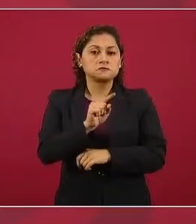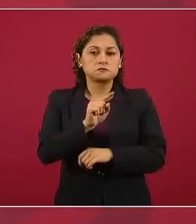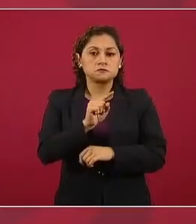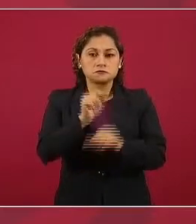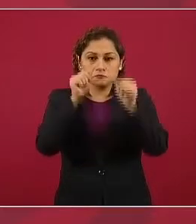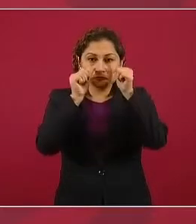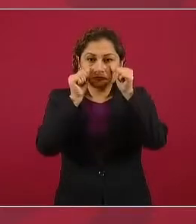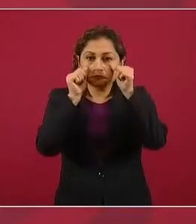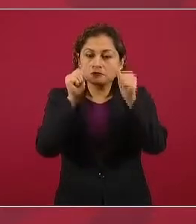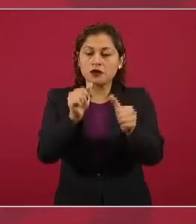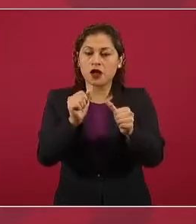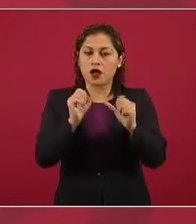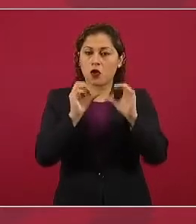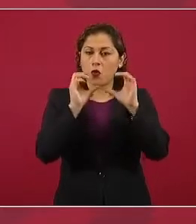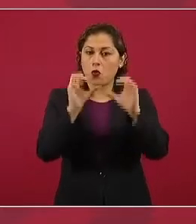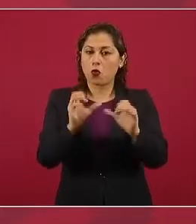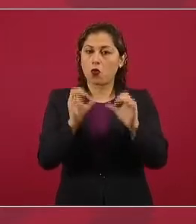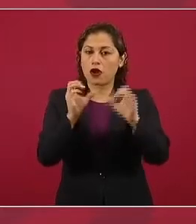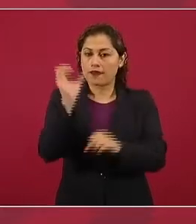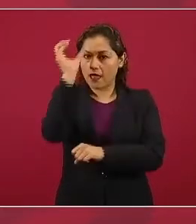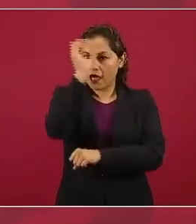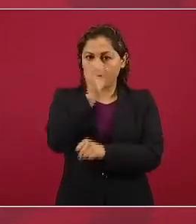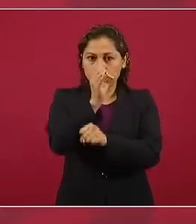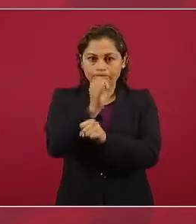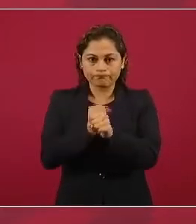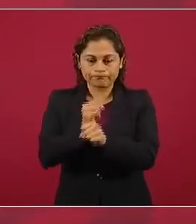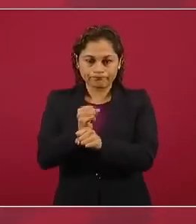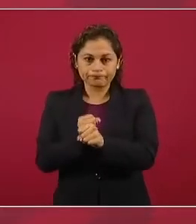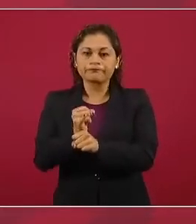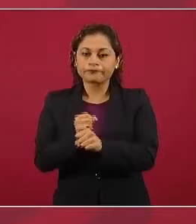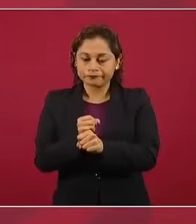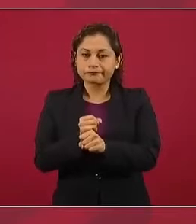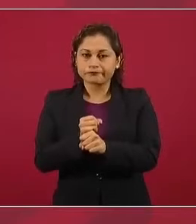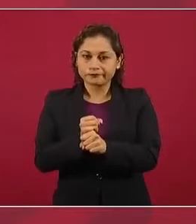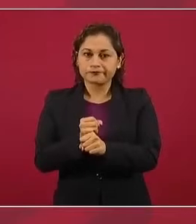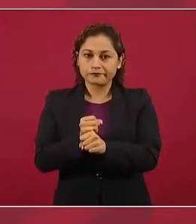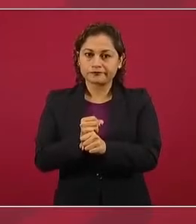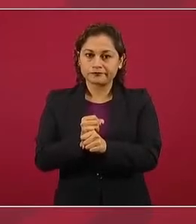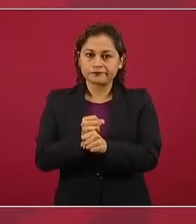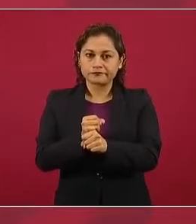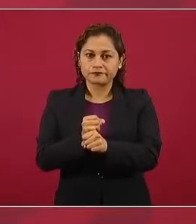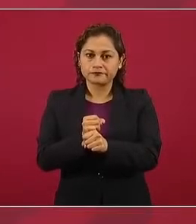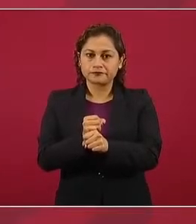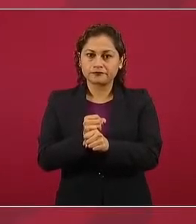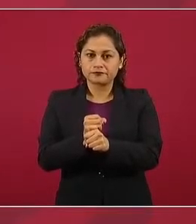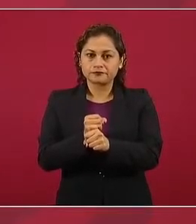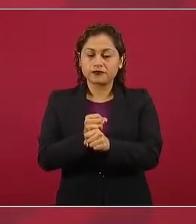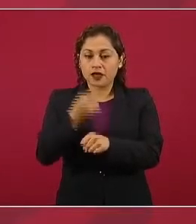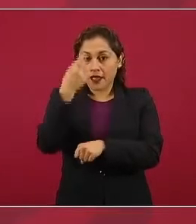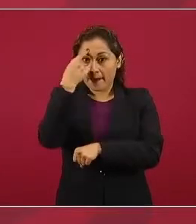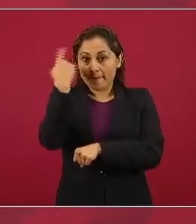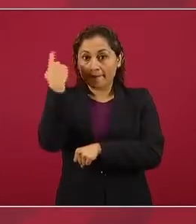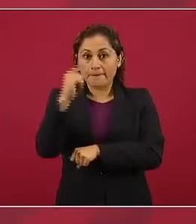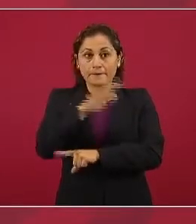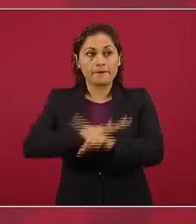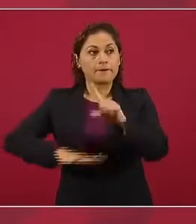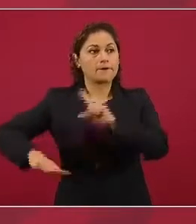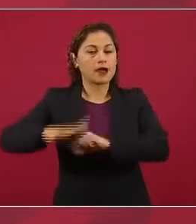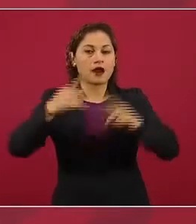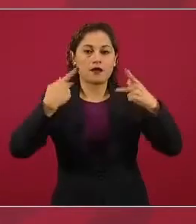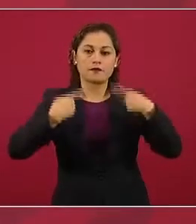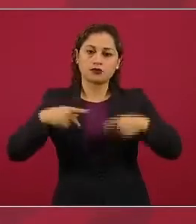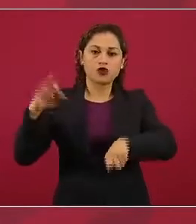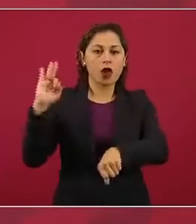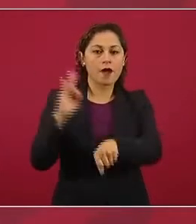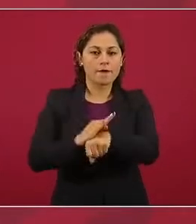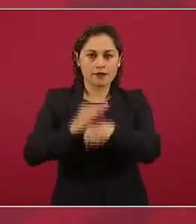cuidado, extraordinariamente cuidado, en particular en el aspecto de seguridad. Como hemos comentado